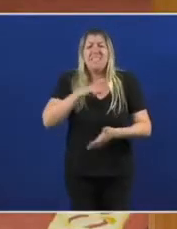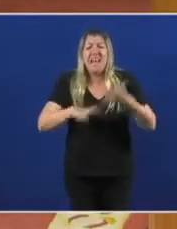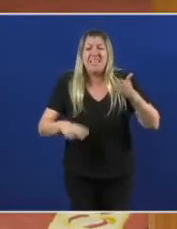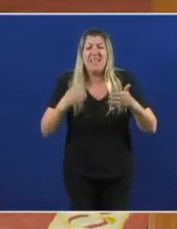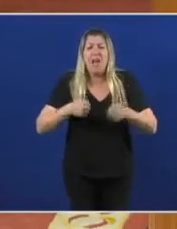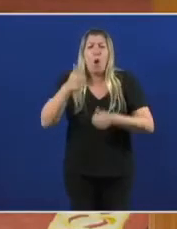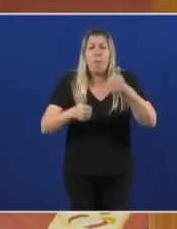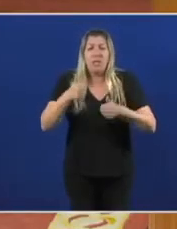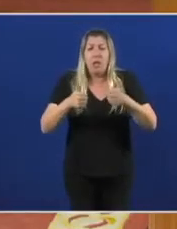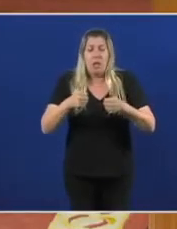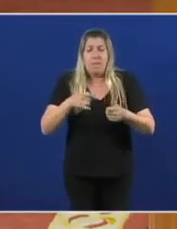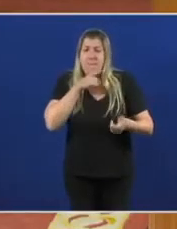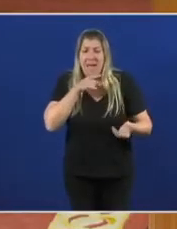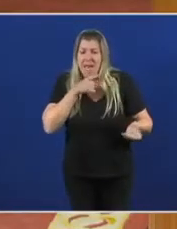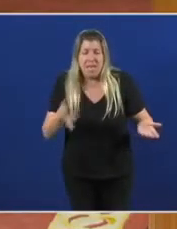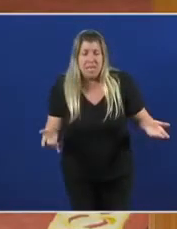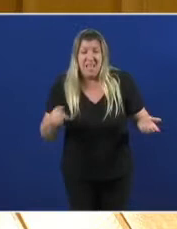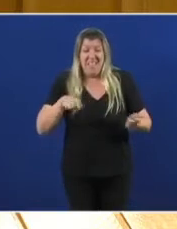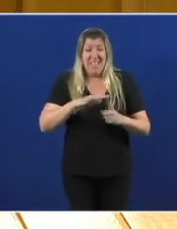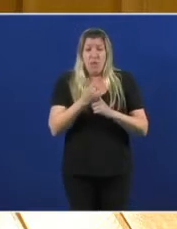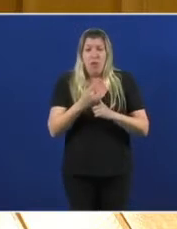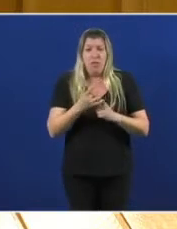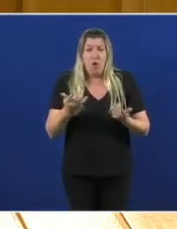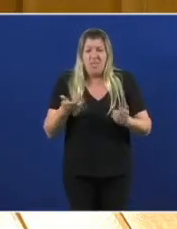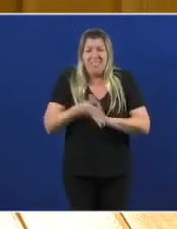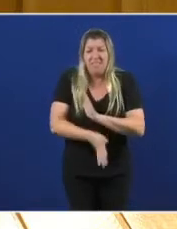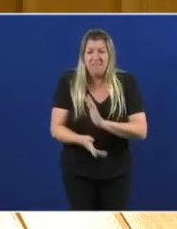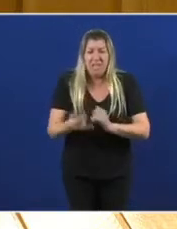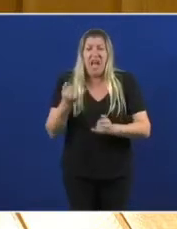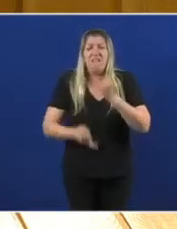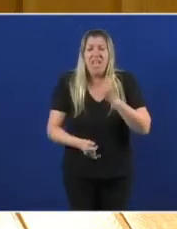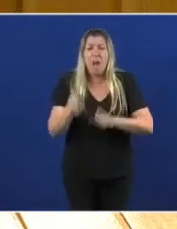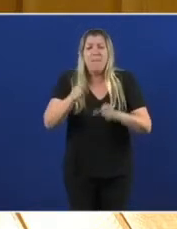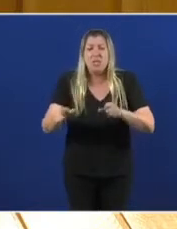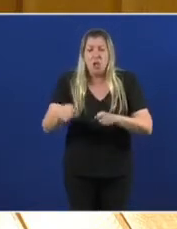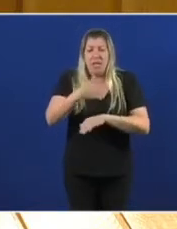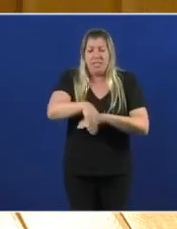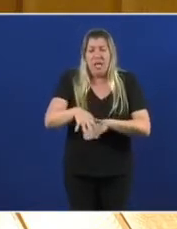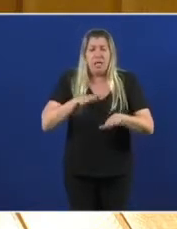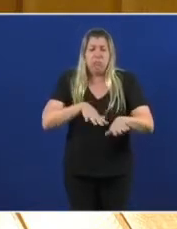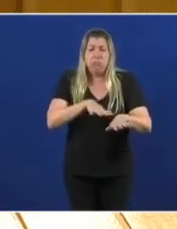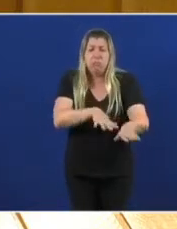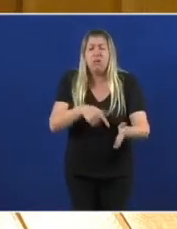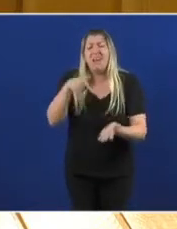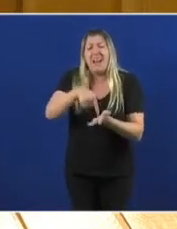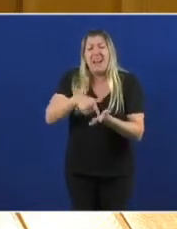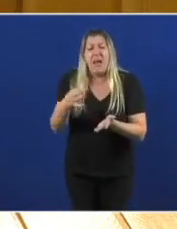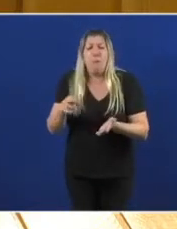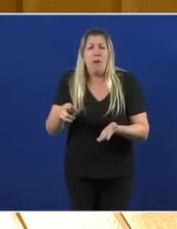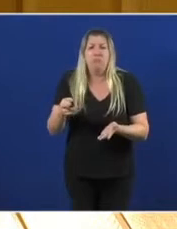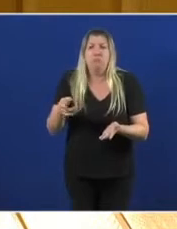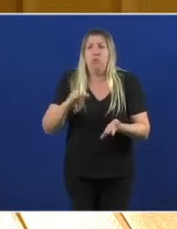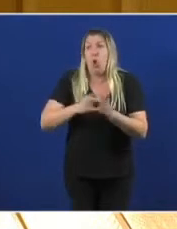Con este panorama é normal que teñamos na rúa a miles de traballadores e traballadoras que reclaman solucións